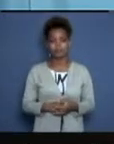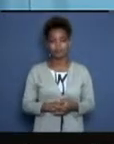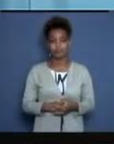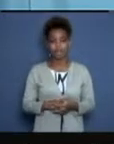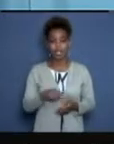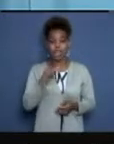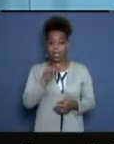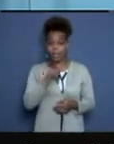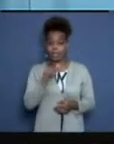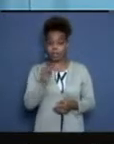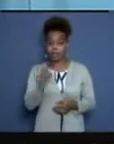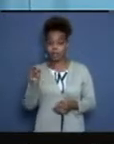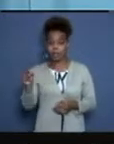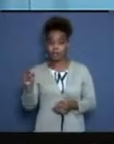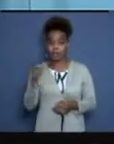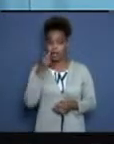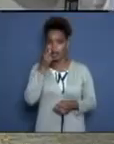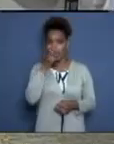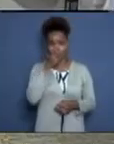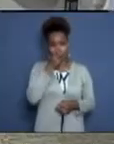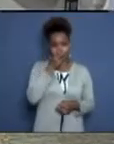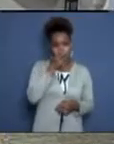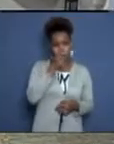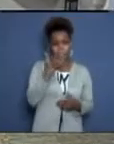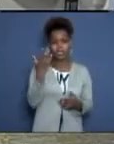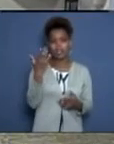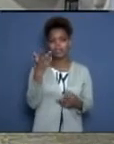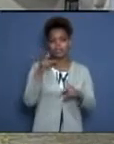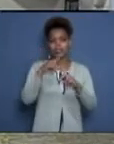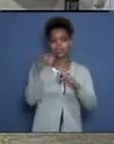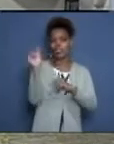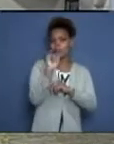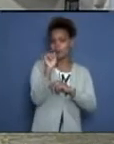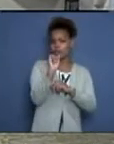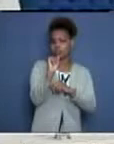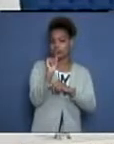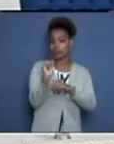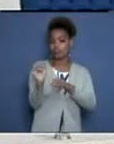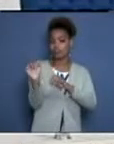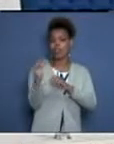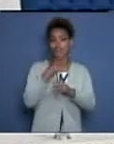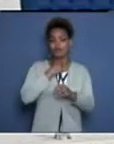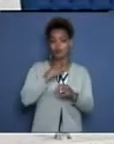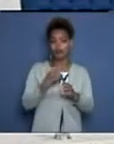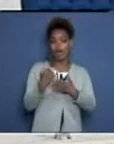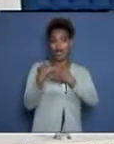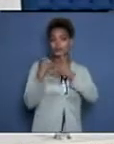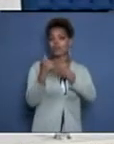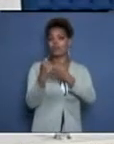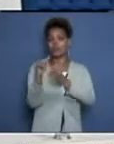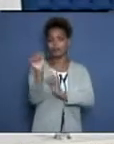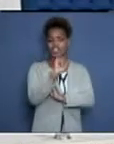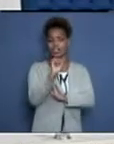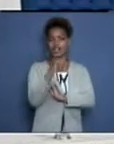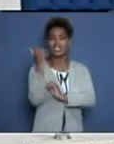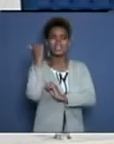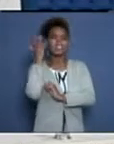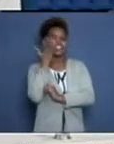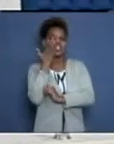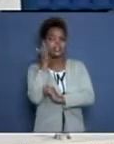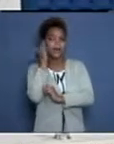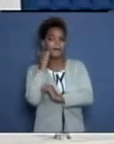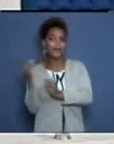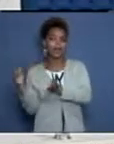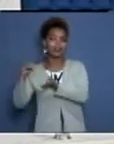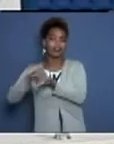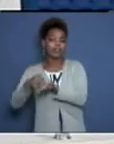transportistas, bueno, ellos son los que manejan el vehículo, pero ¿quiénes van con ellos? A ver, nosotros con ellos inicialmente tenemos personal de